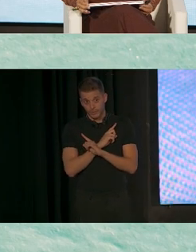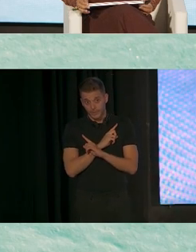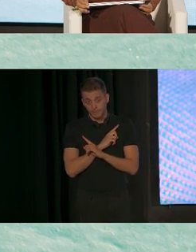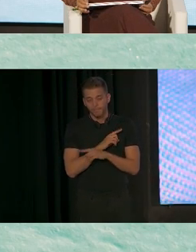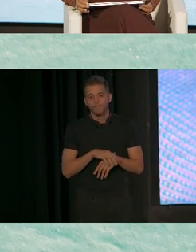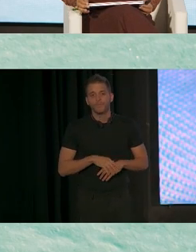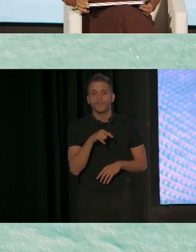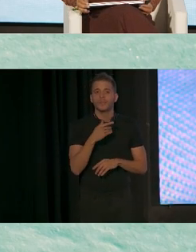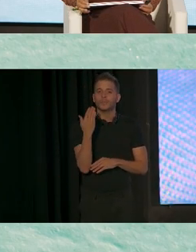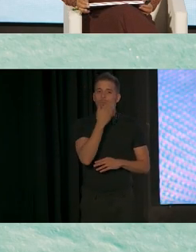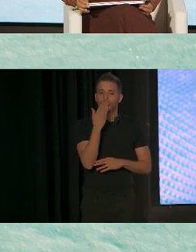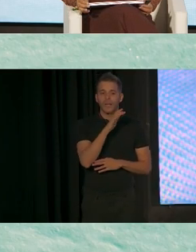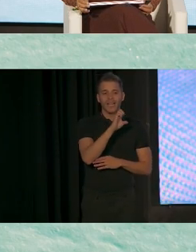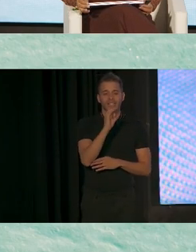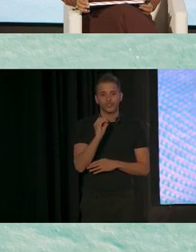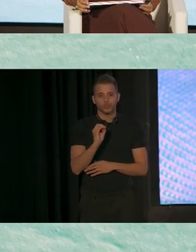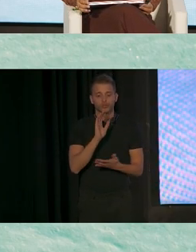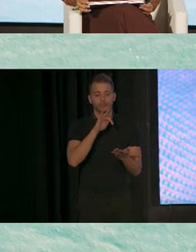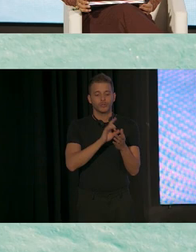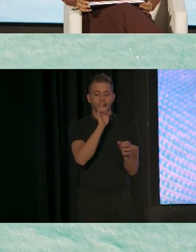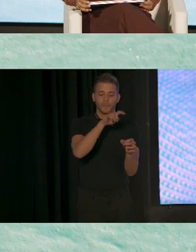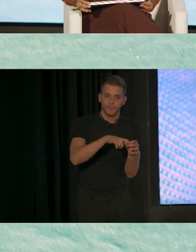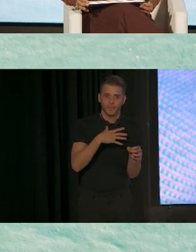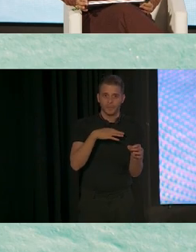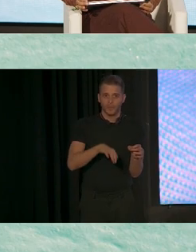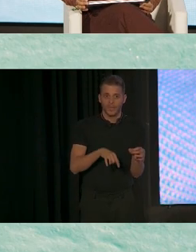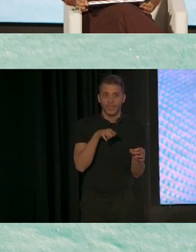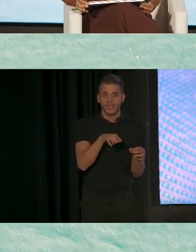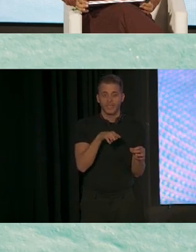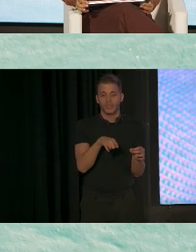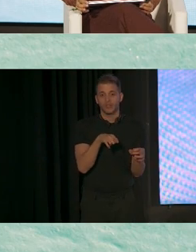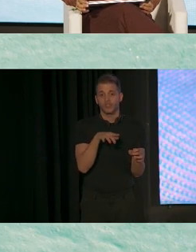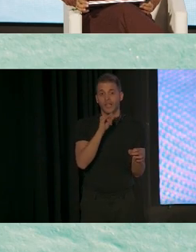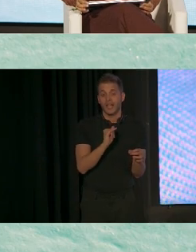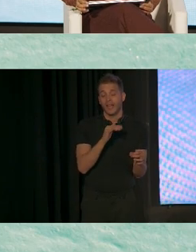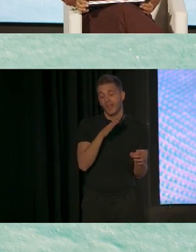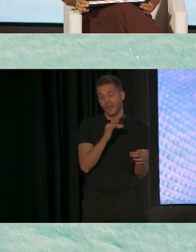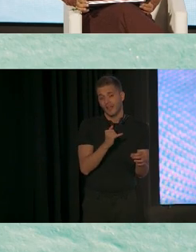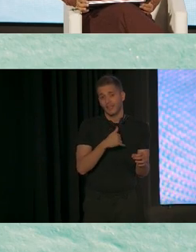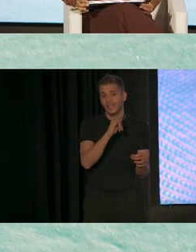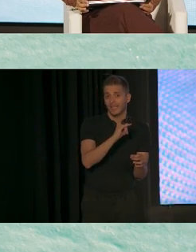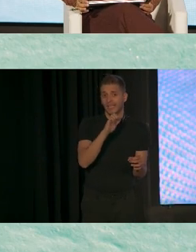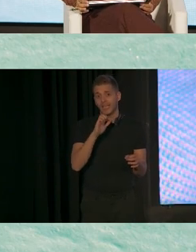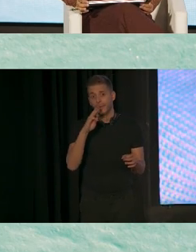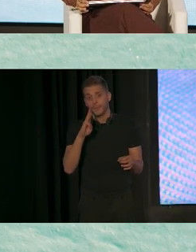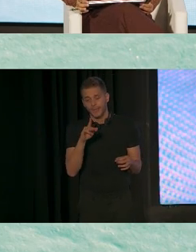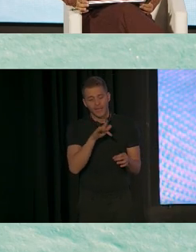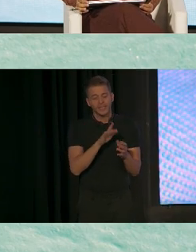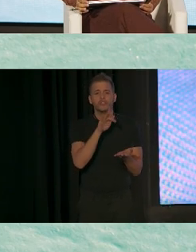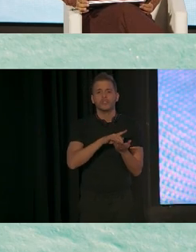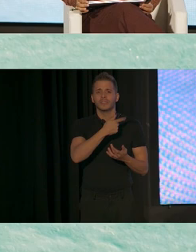para estudiantes de secundaria que tienen un IEP y aquí brindamos información